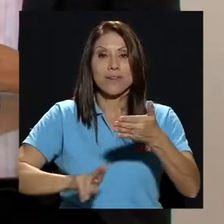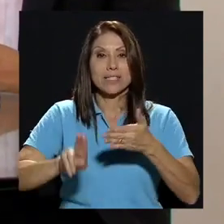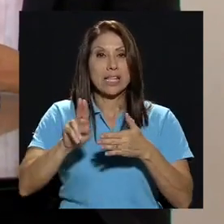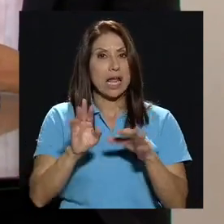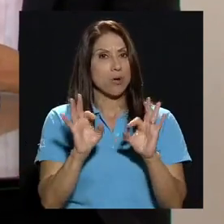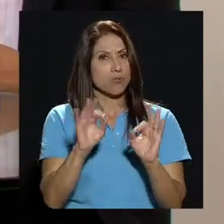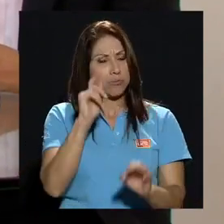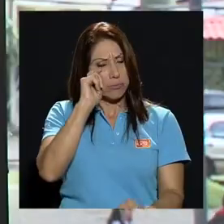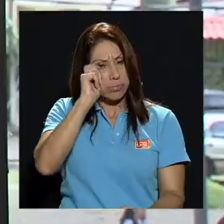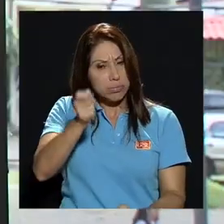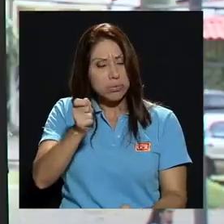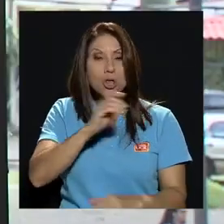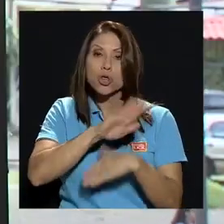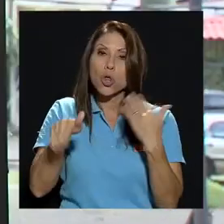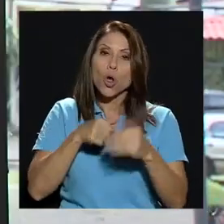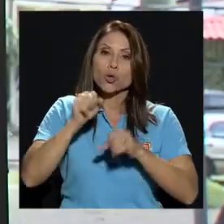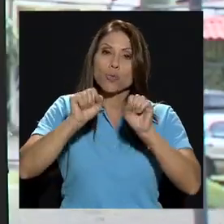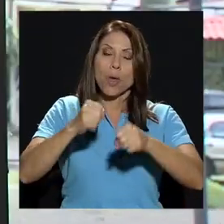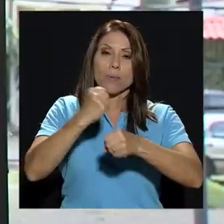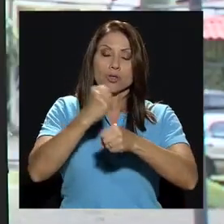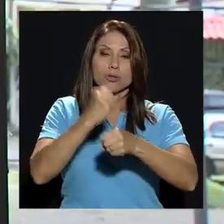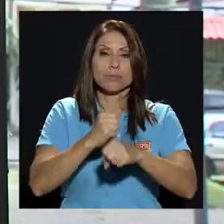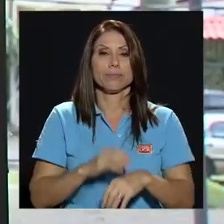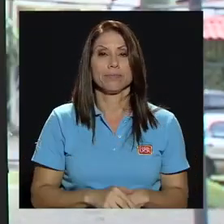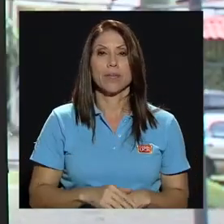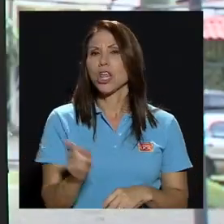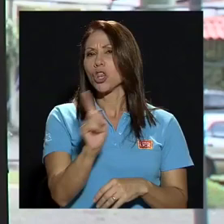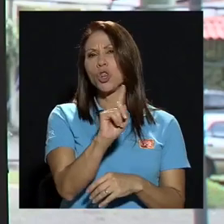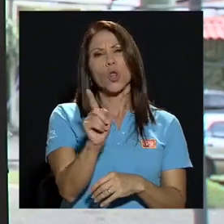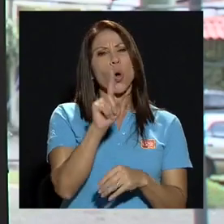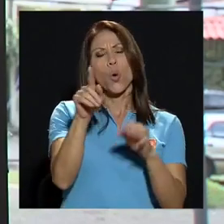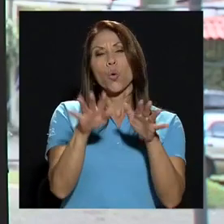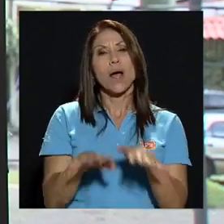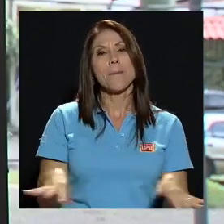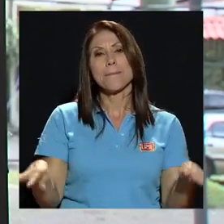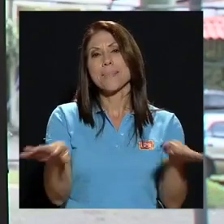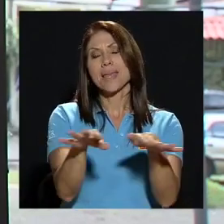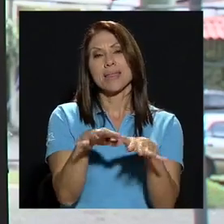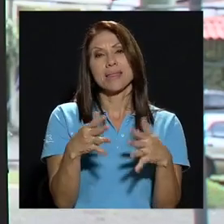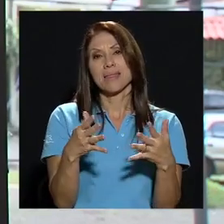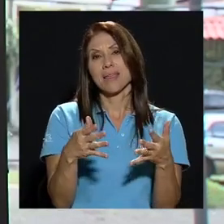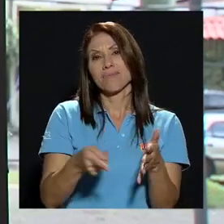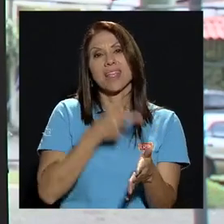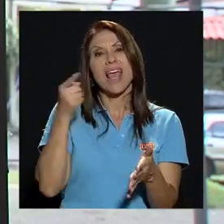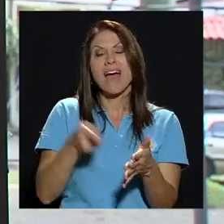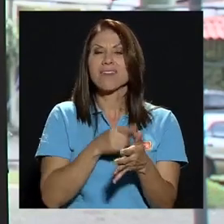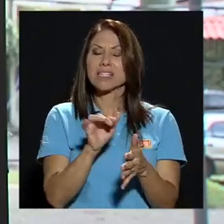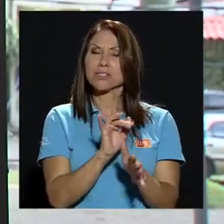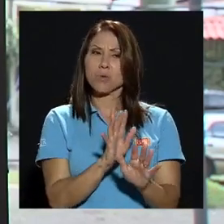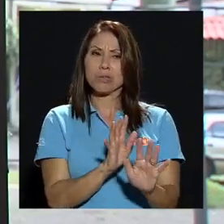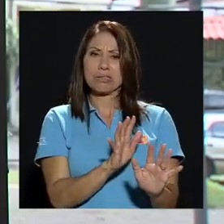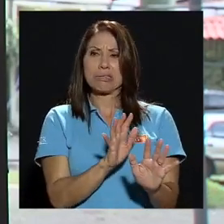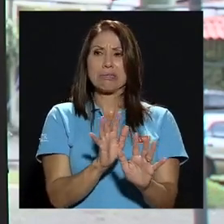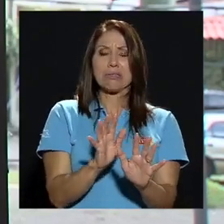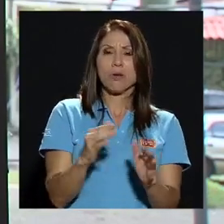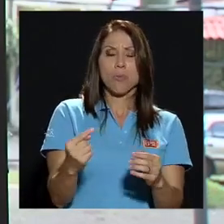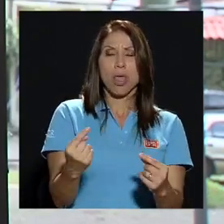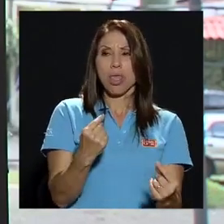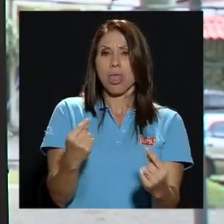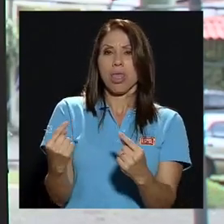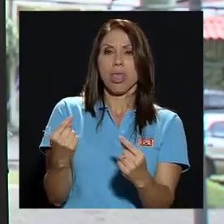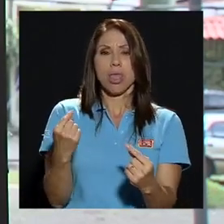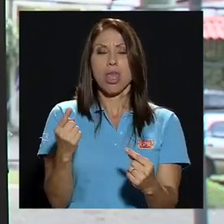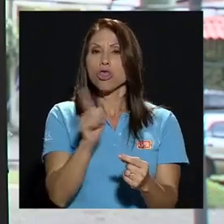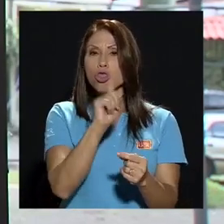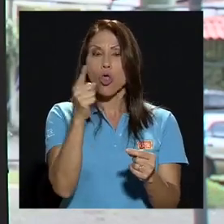nuestro trabajo y no más bien en un ambiente que se convierte algunas veces en agreste y que no refleja